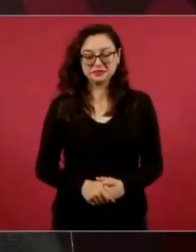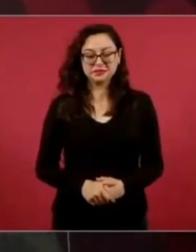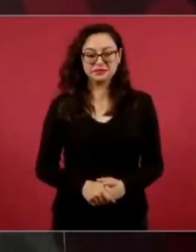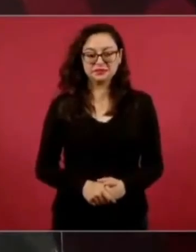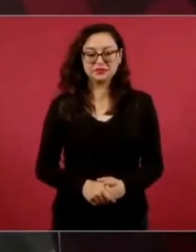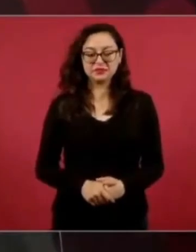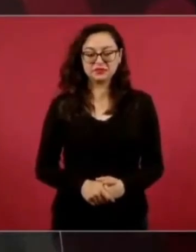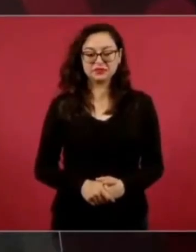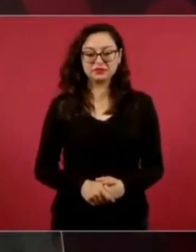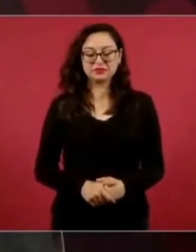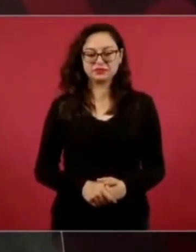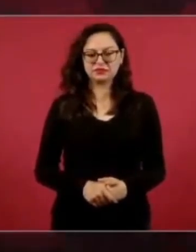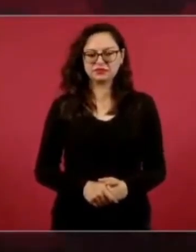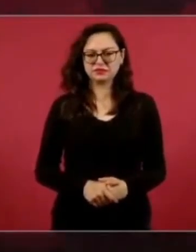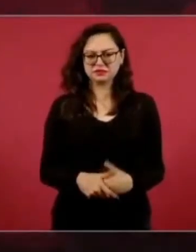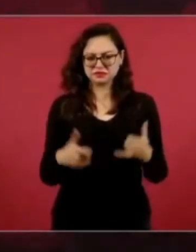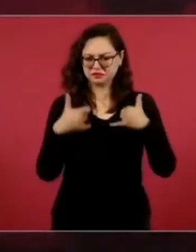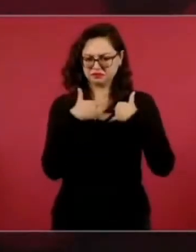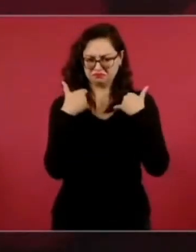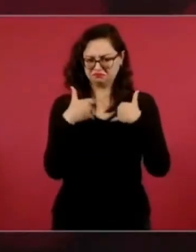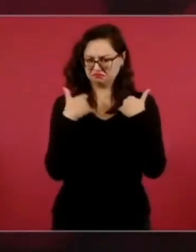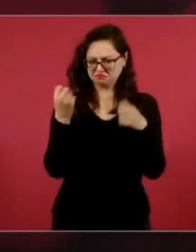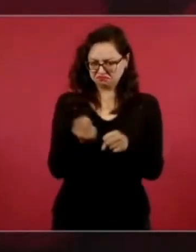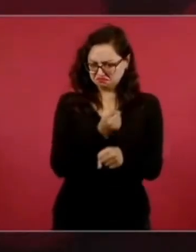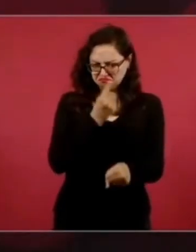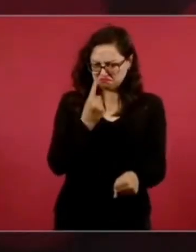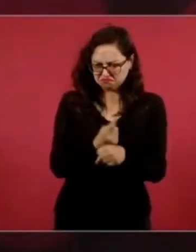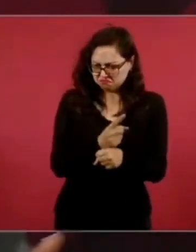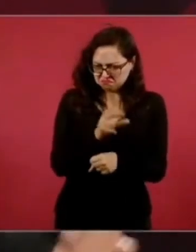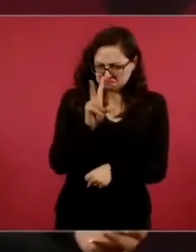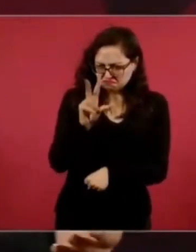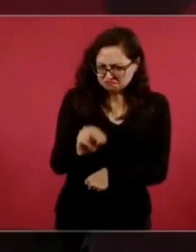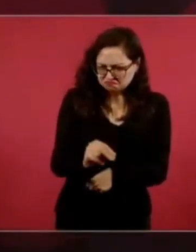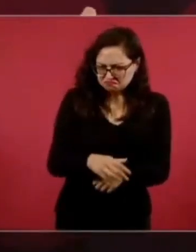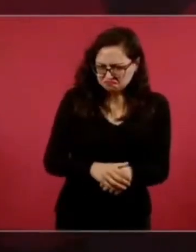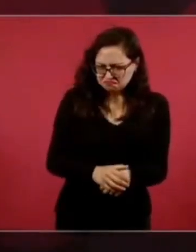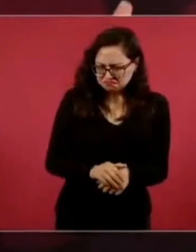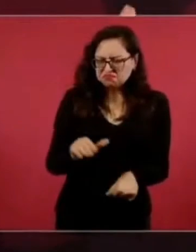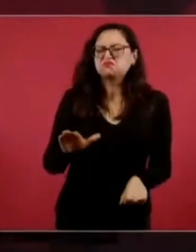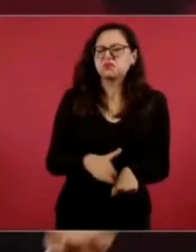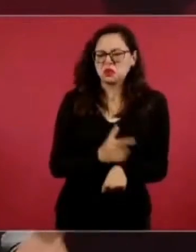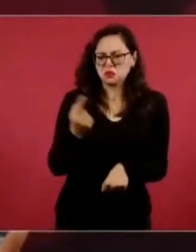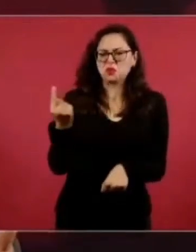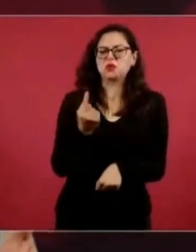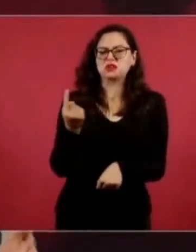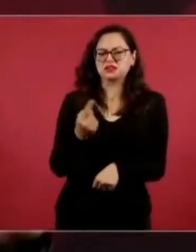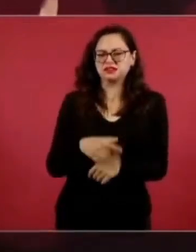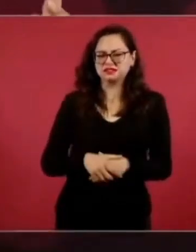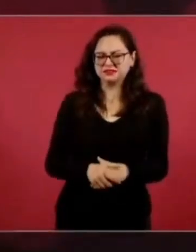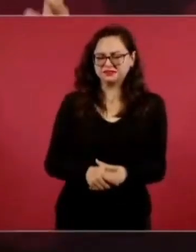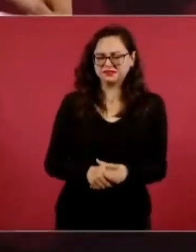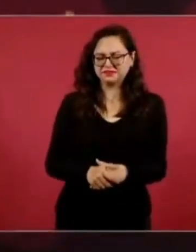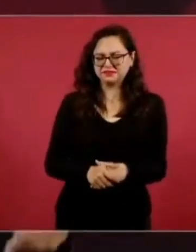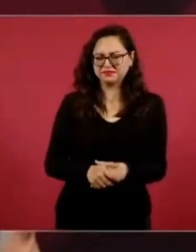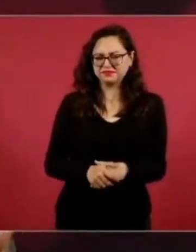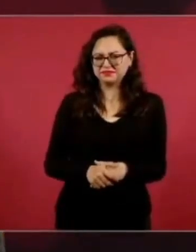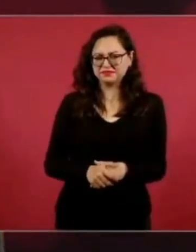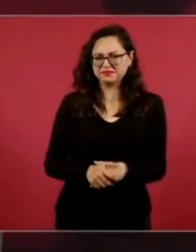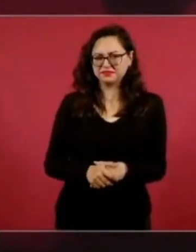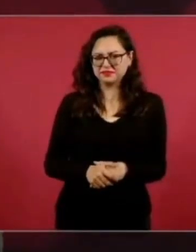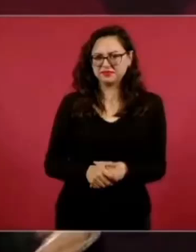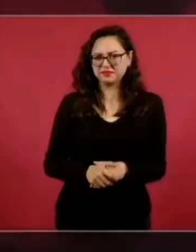Y por qué no los jóvenes, por qué no darles la oportunidad a los jóvenes, sobre todo